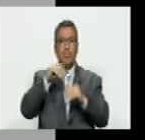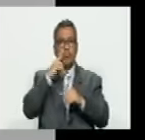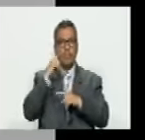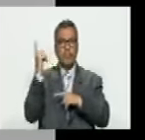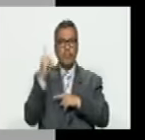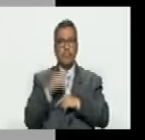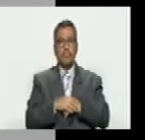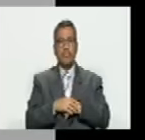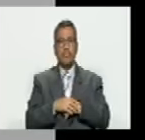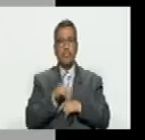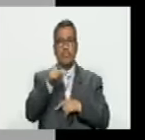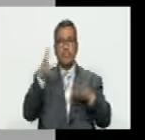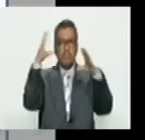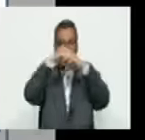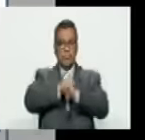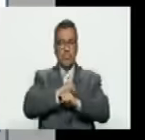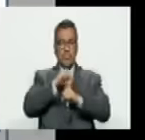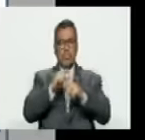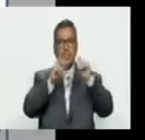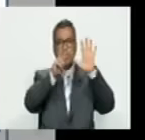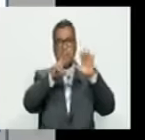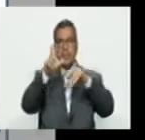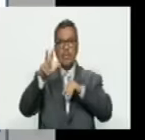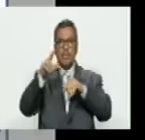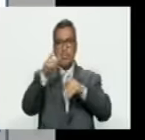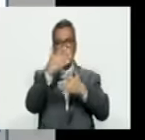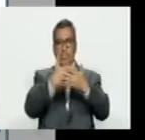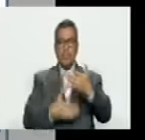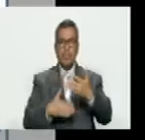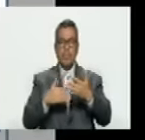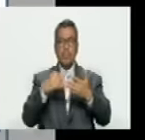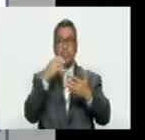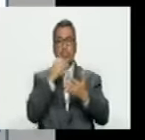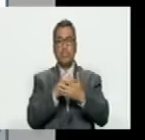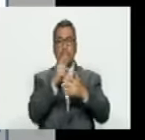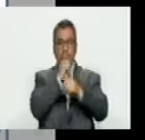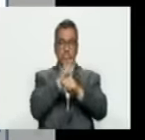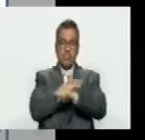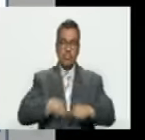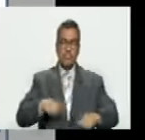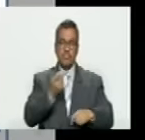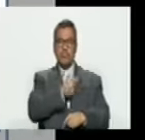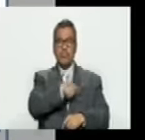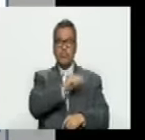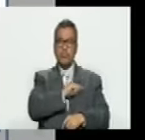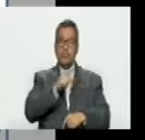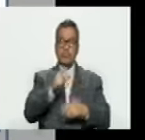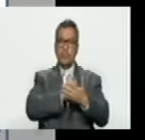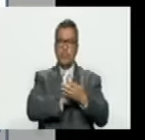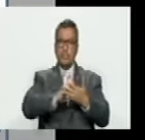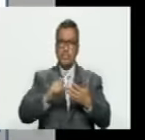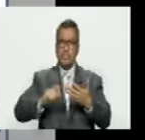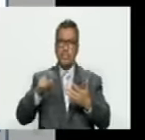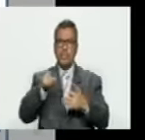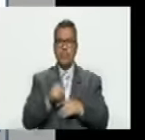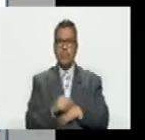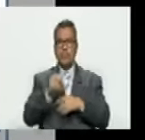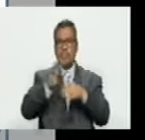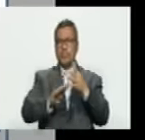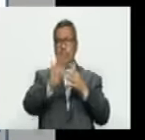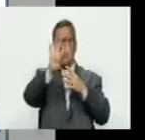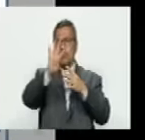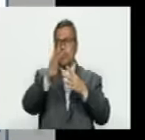está esa noche del 28 salió ese artículo en inglés portugués y español y lo firman cuatro